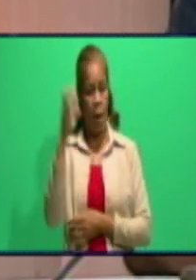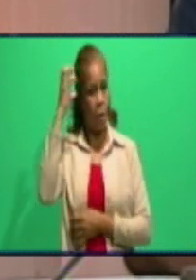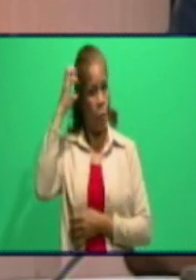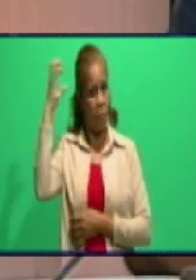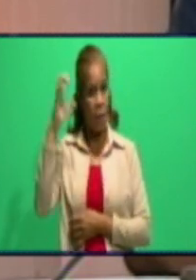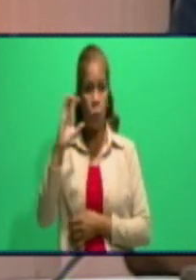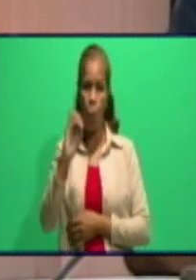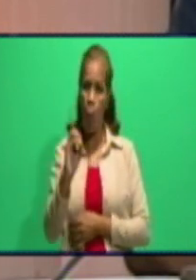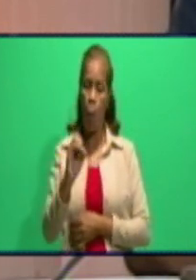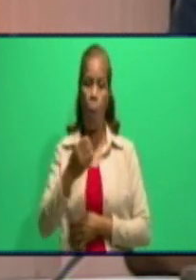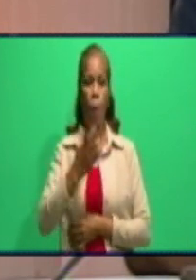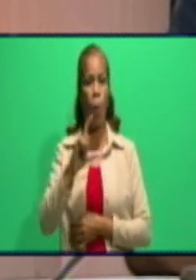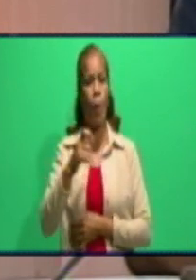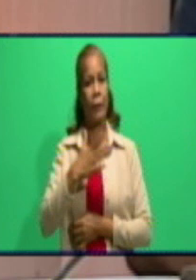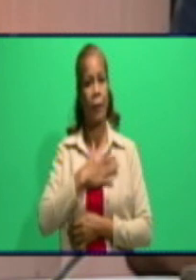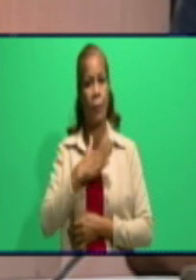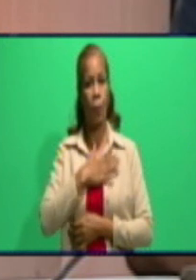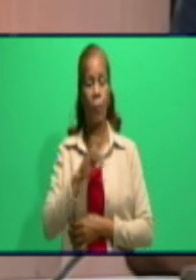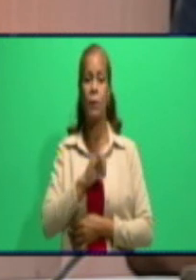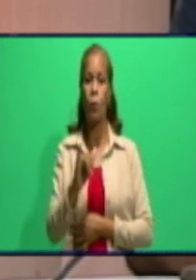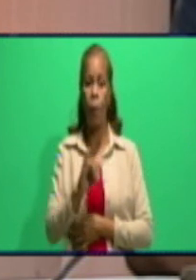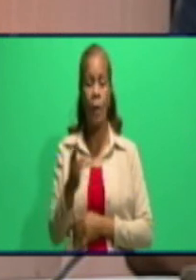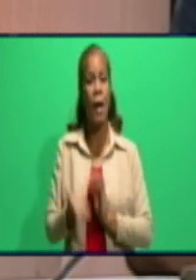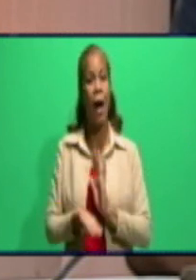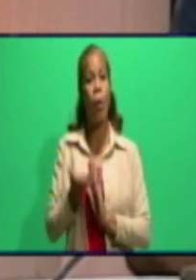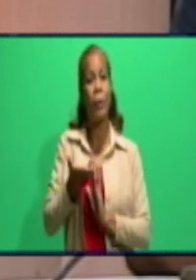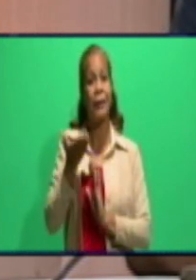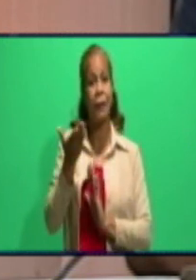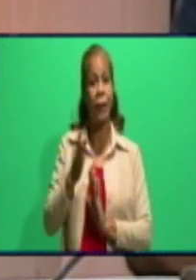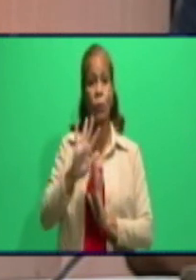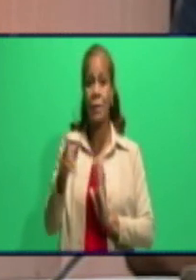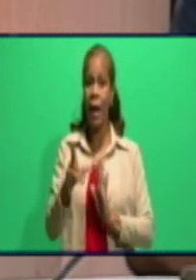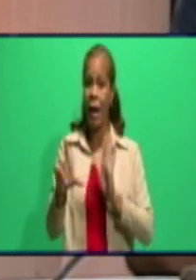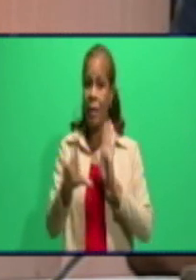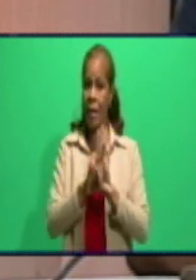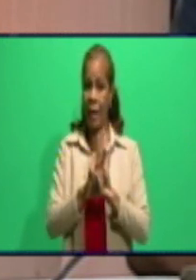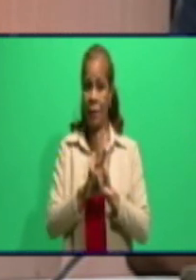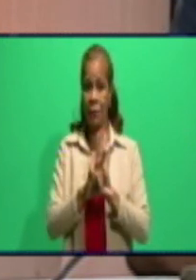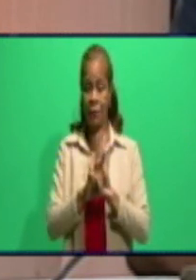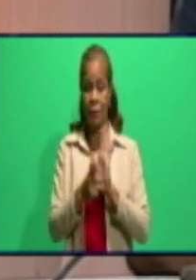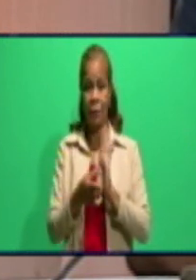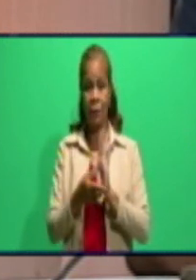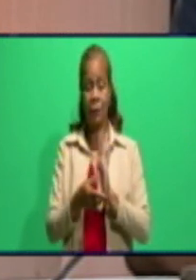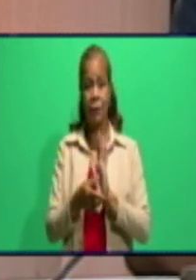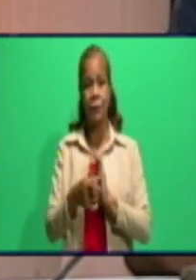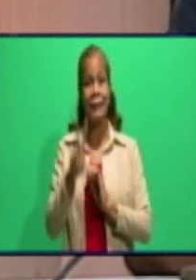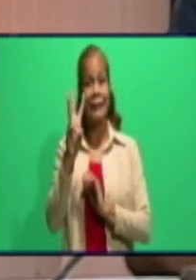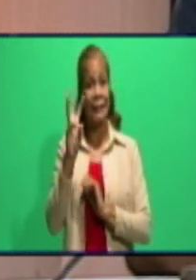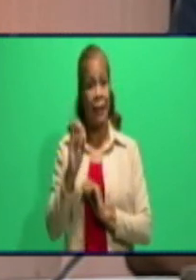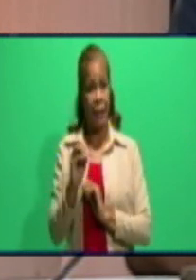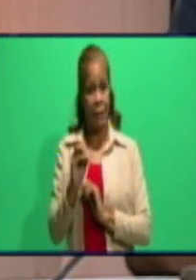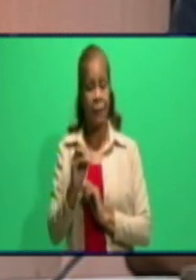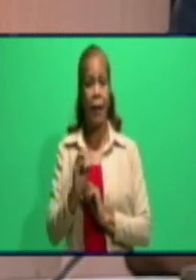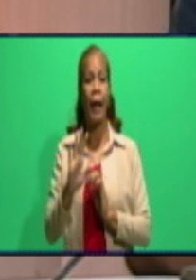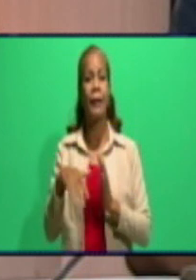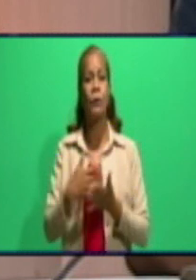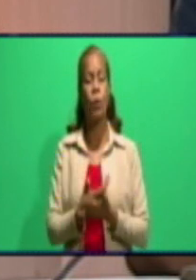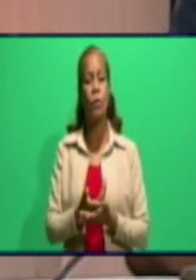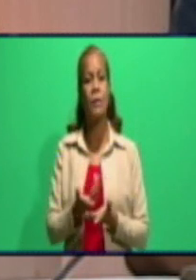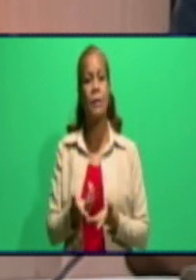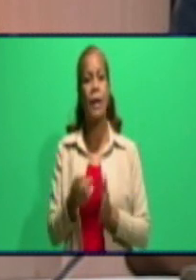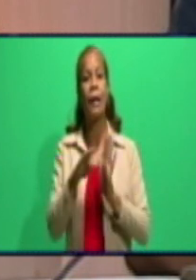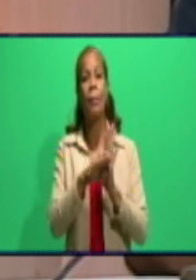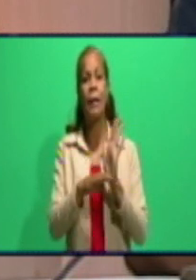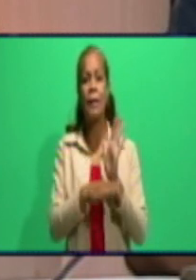se fueron aumentadas todas a partir del decreto número 30, que es aplicable a los dos sectores. Y en el caso de las medidas